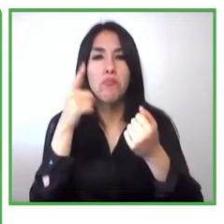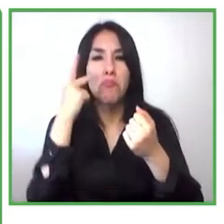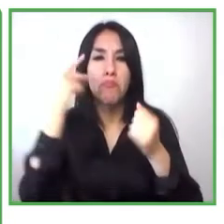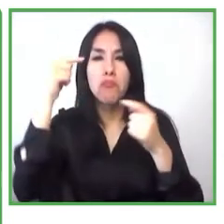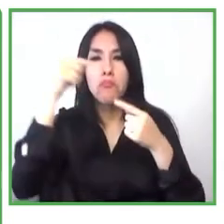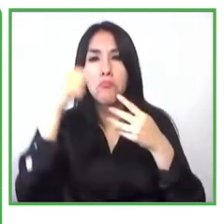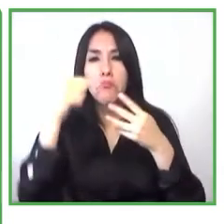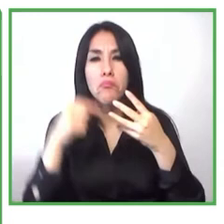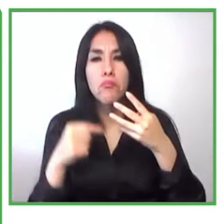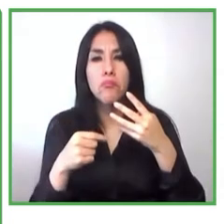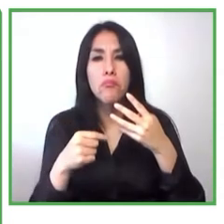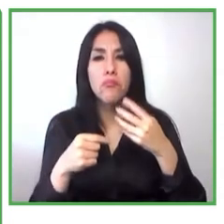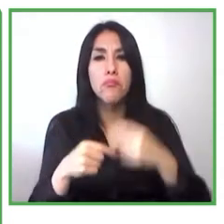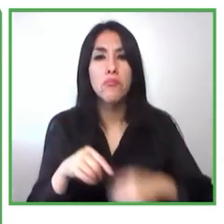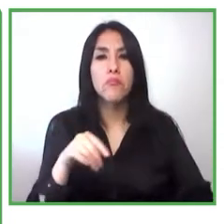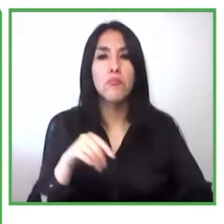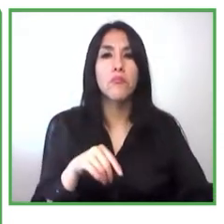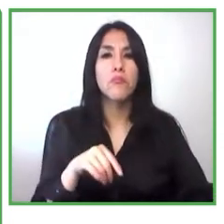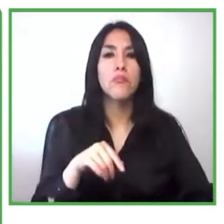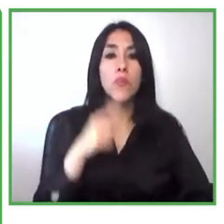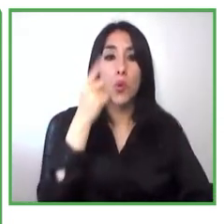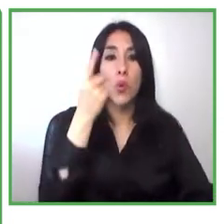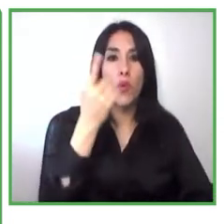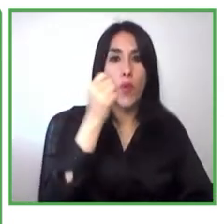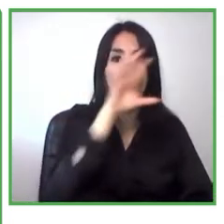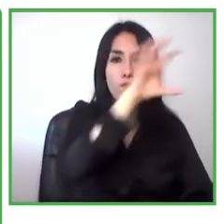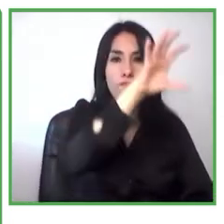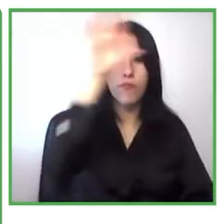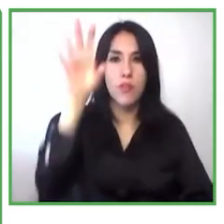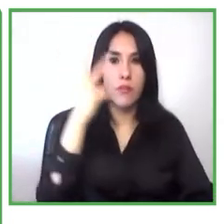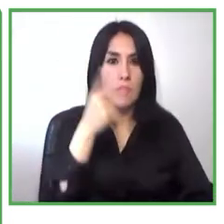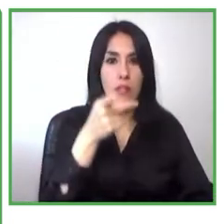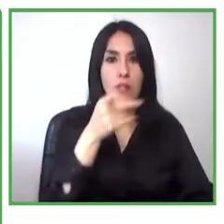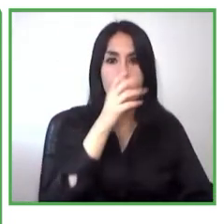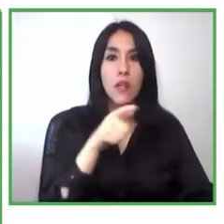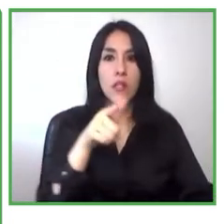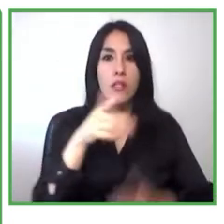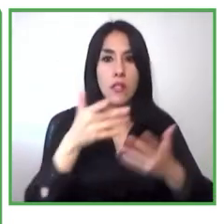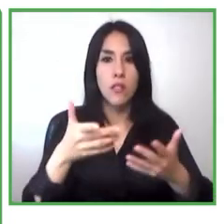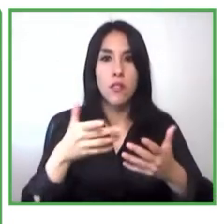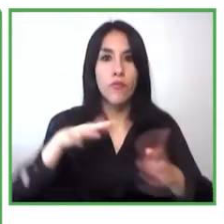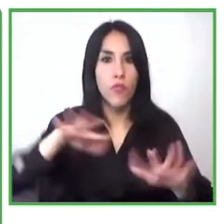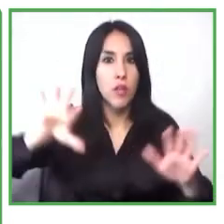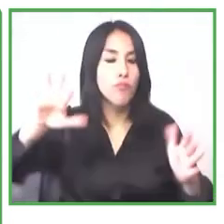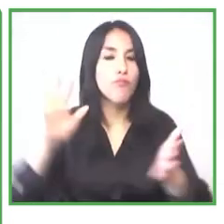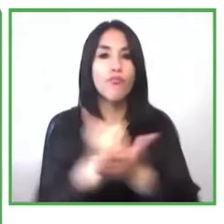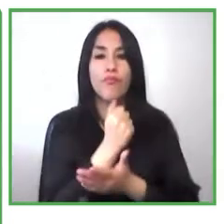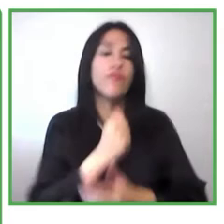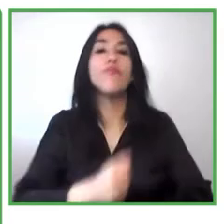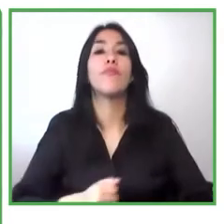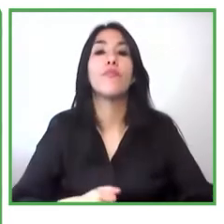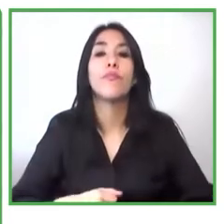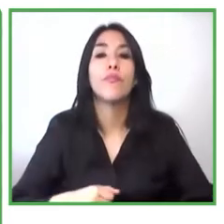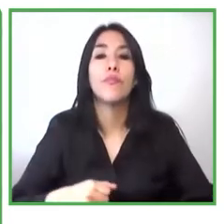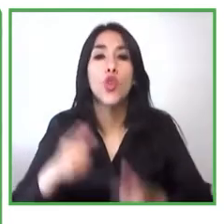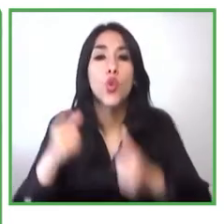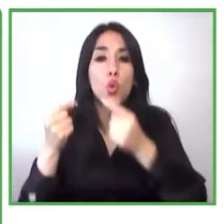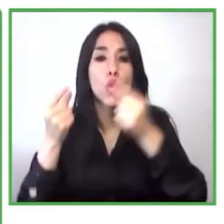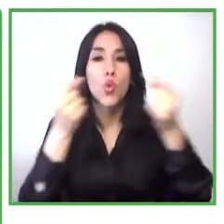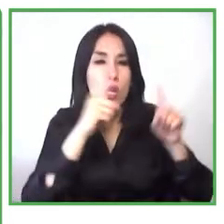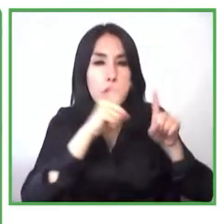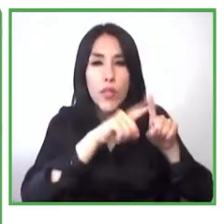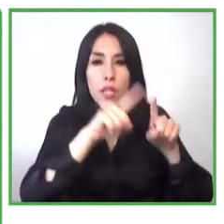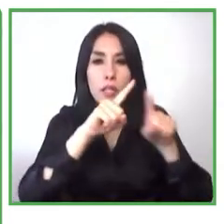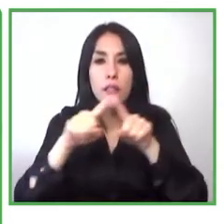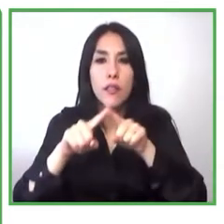se documentaba todo el proceso y de esta forma hicimos distintos experimentos con cada uno de estos emprendimientos durante